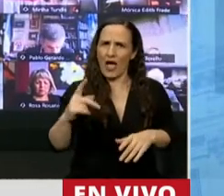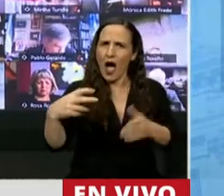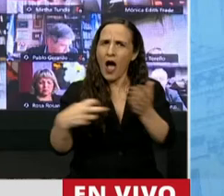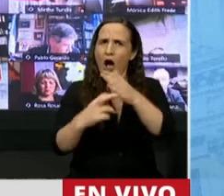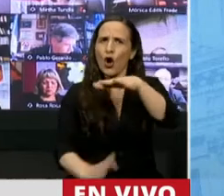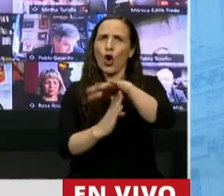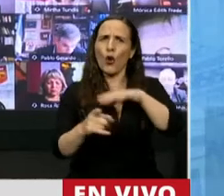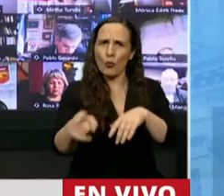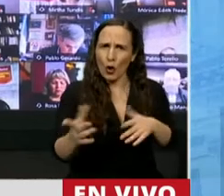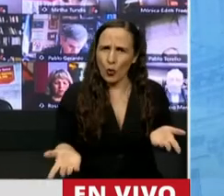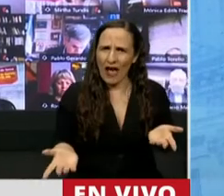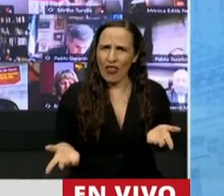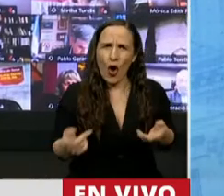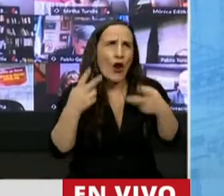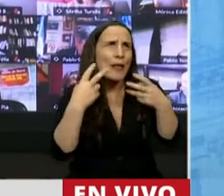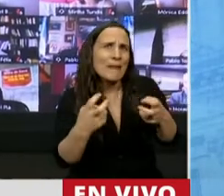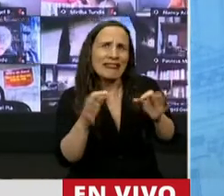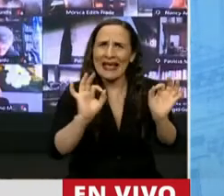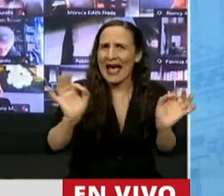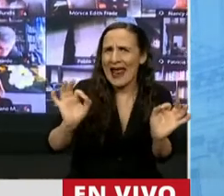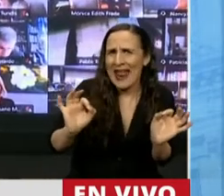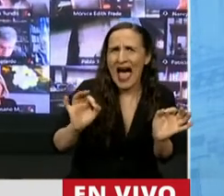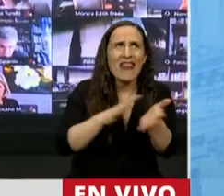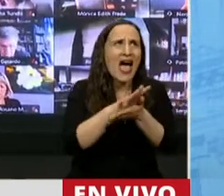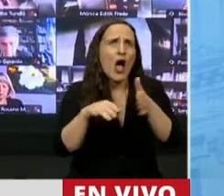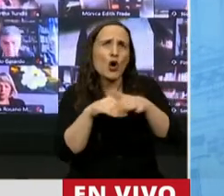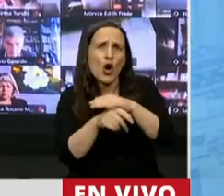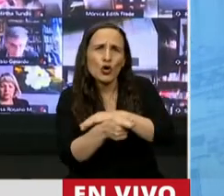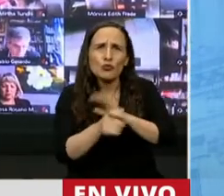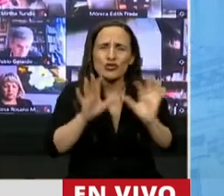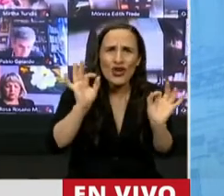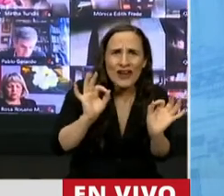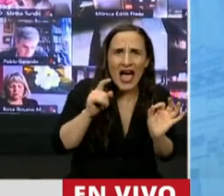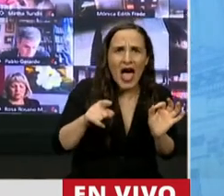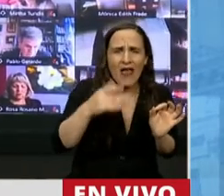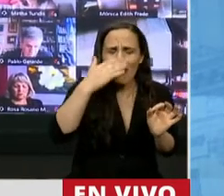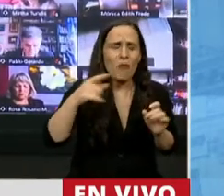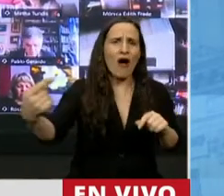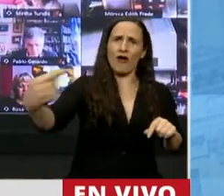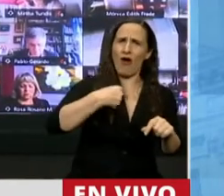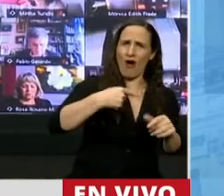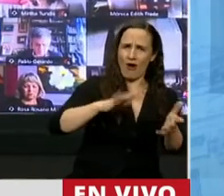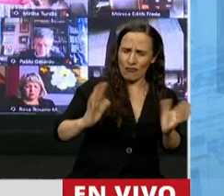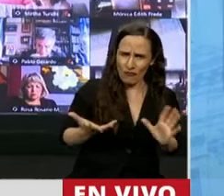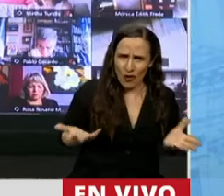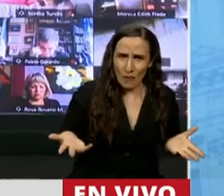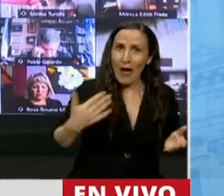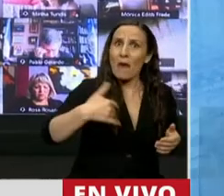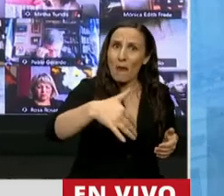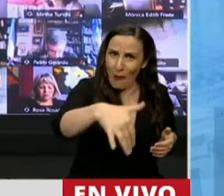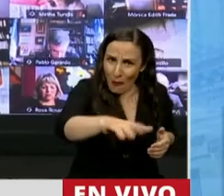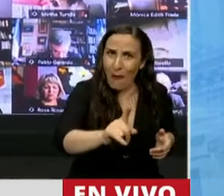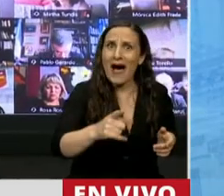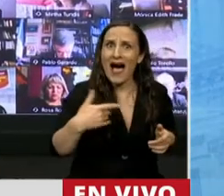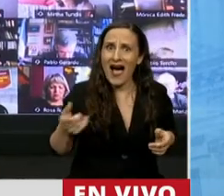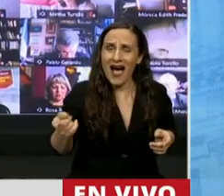que no investigaba las causas por corrupción, me inició una querella criminal que está por llegar acá a